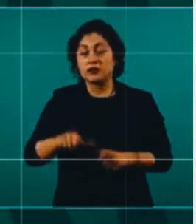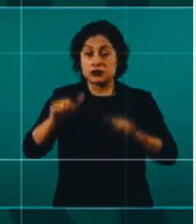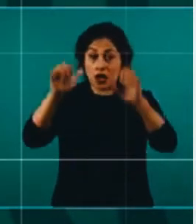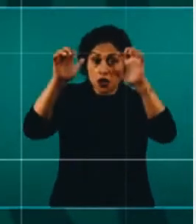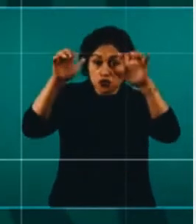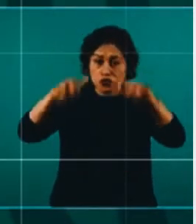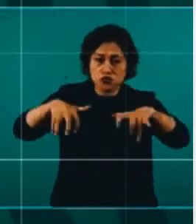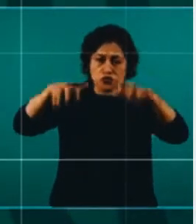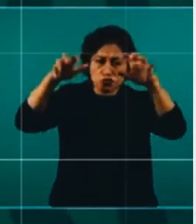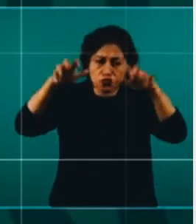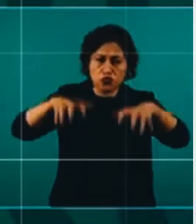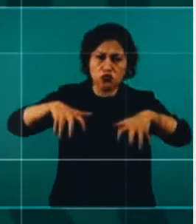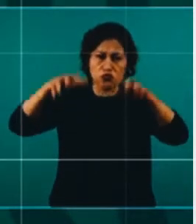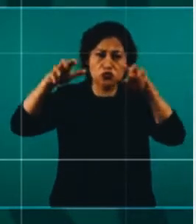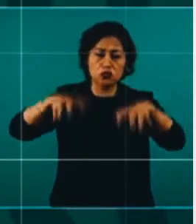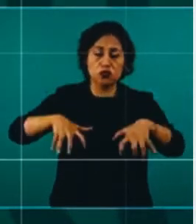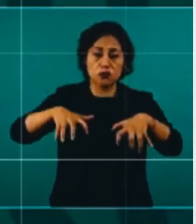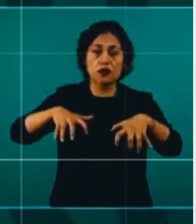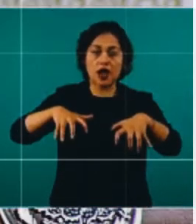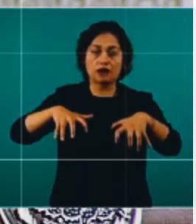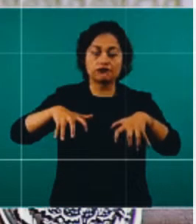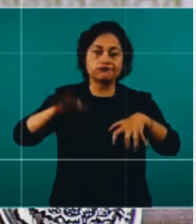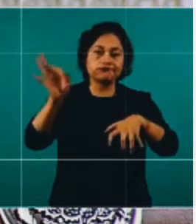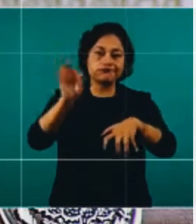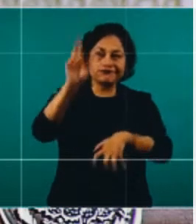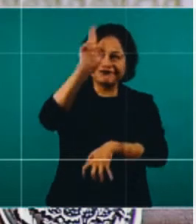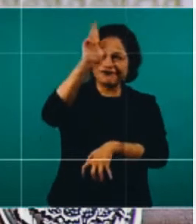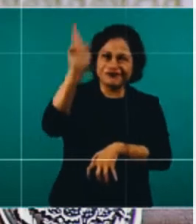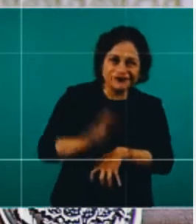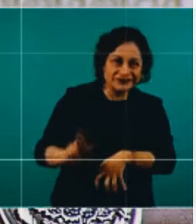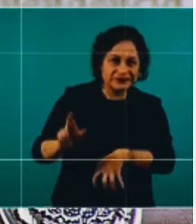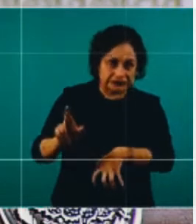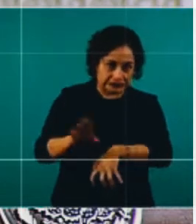con descargas eléctricas